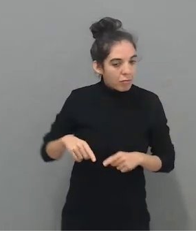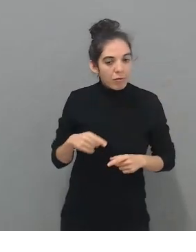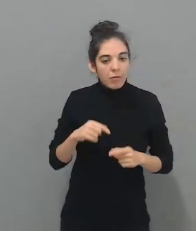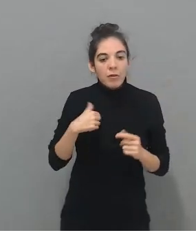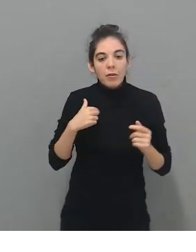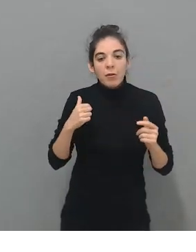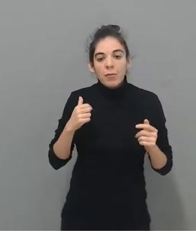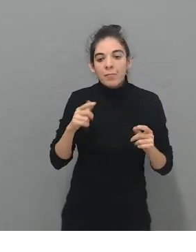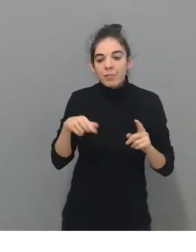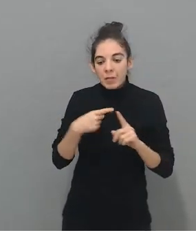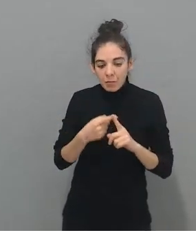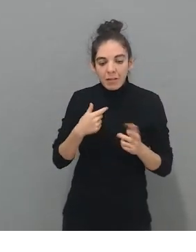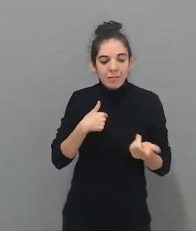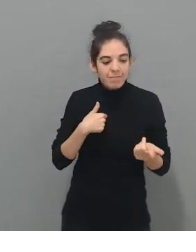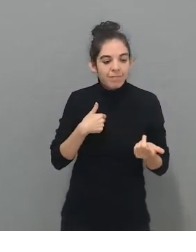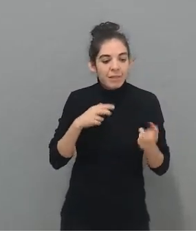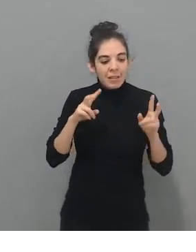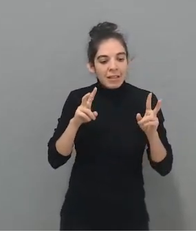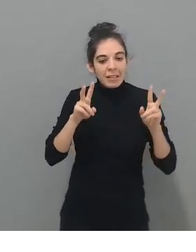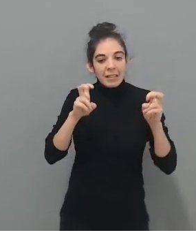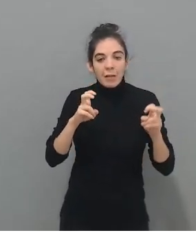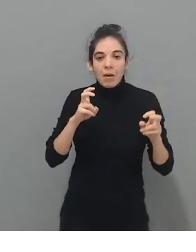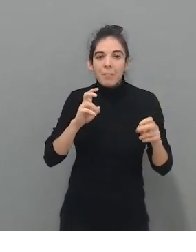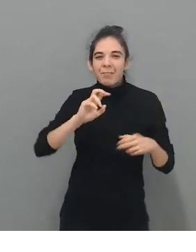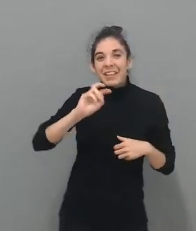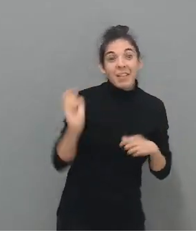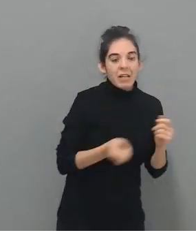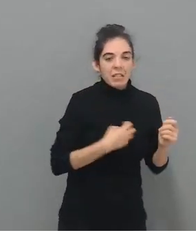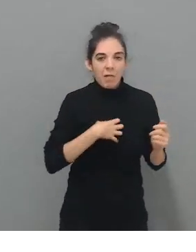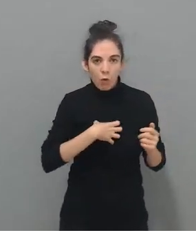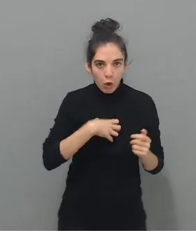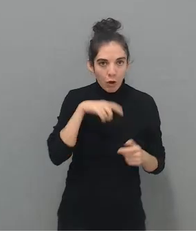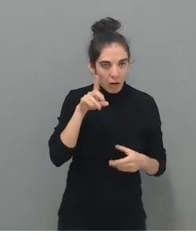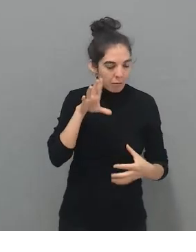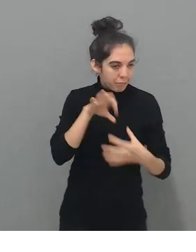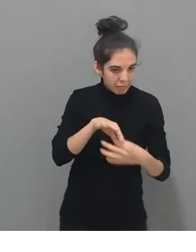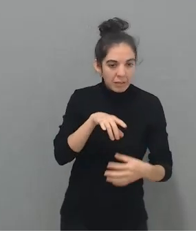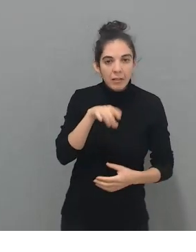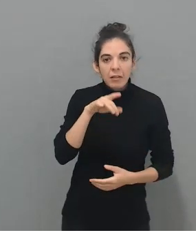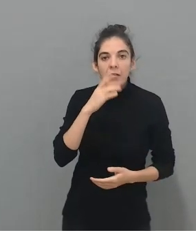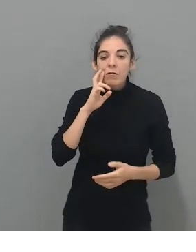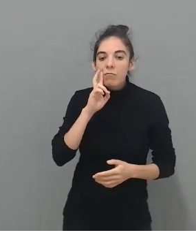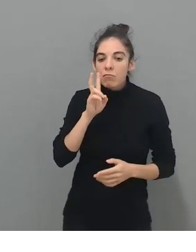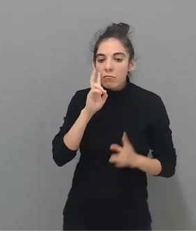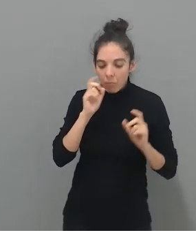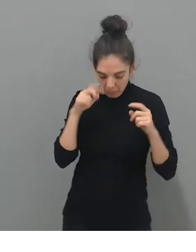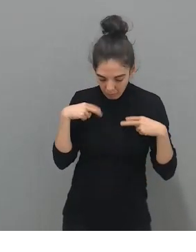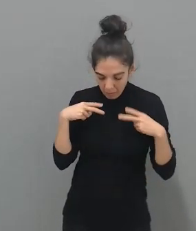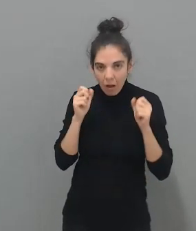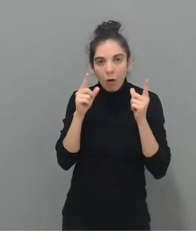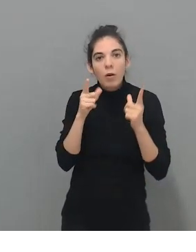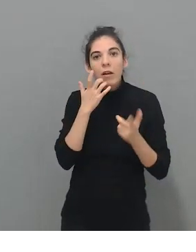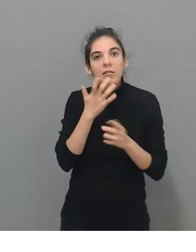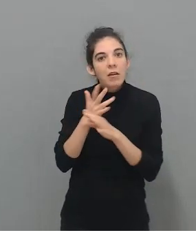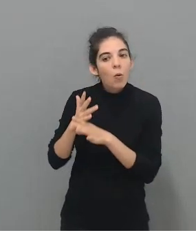de la diversidad funcional. Me di cuenta que mediante el juego estos niños avanzaban, que se lo pasaban